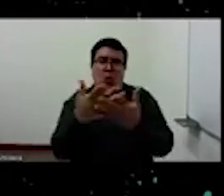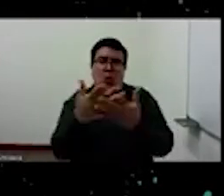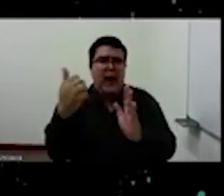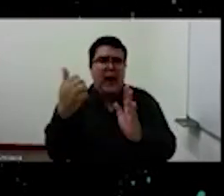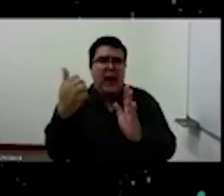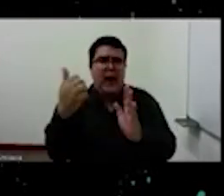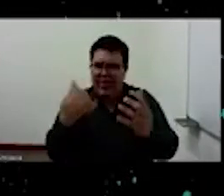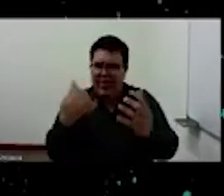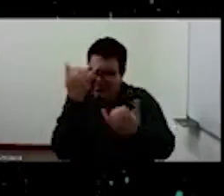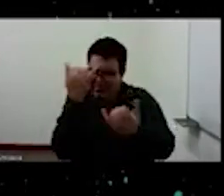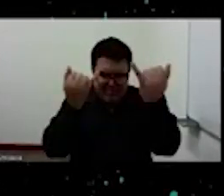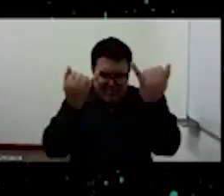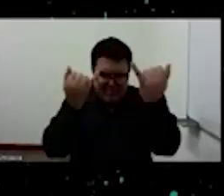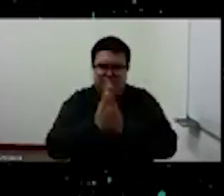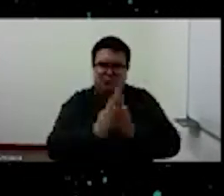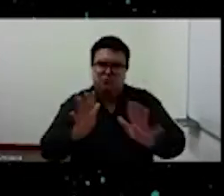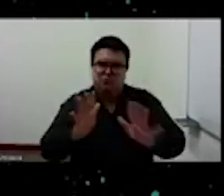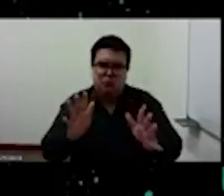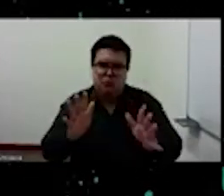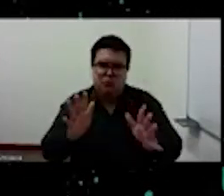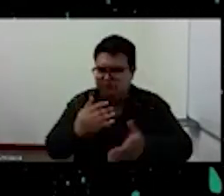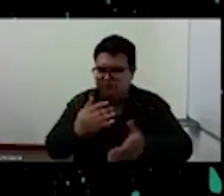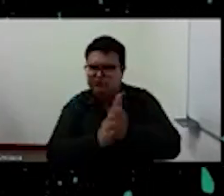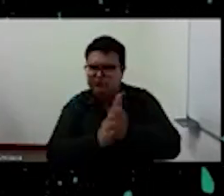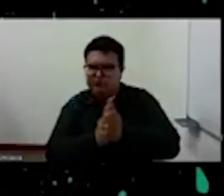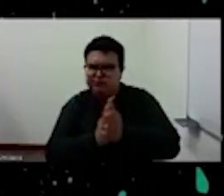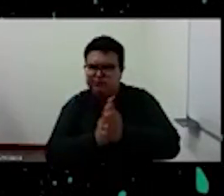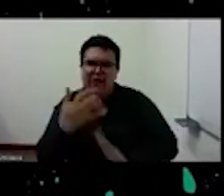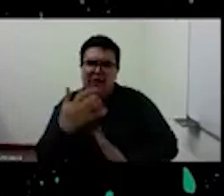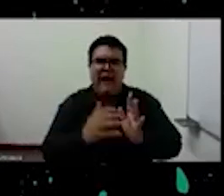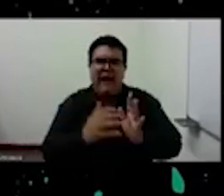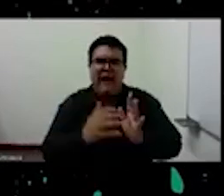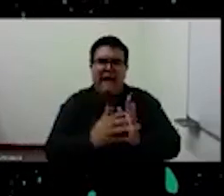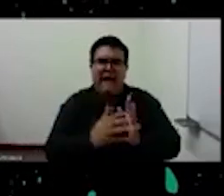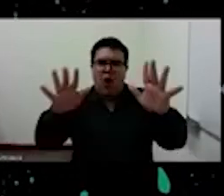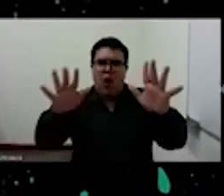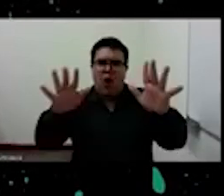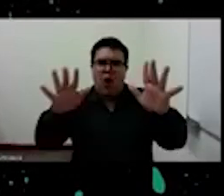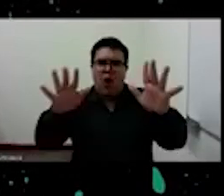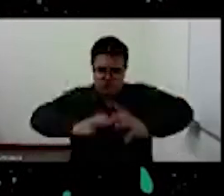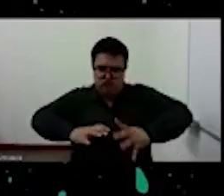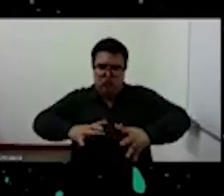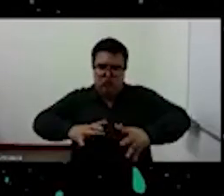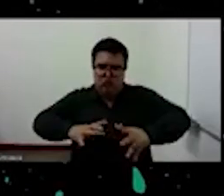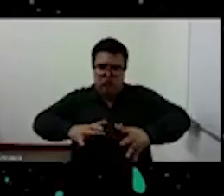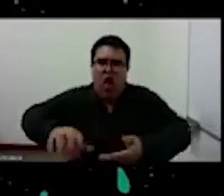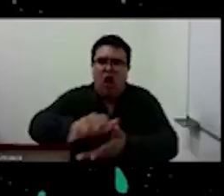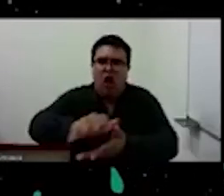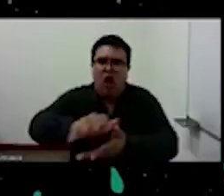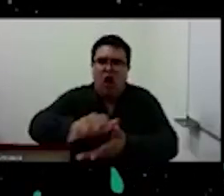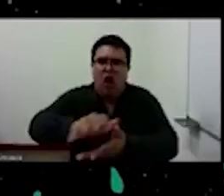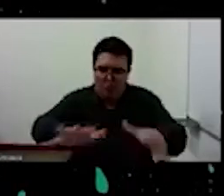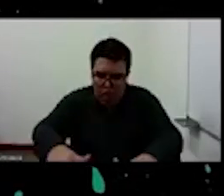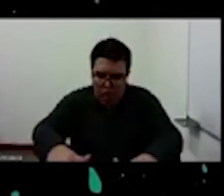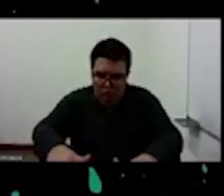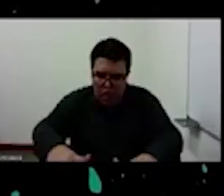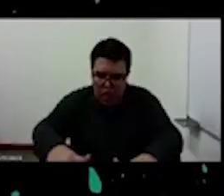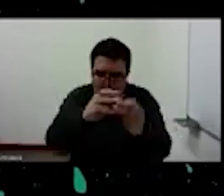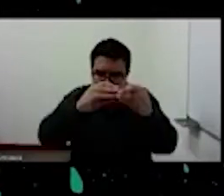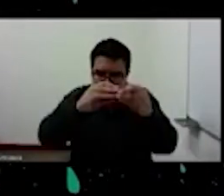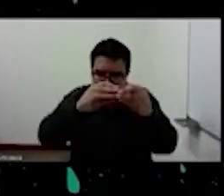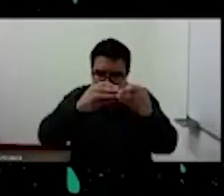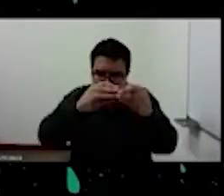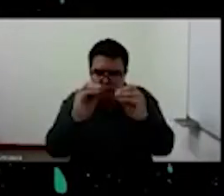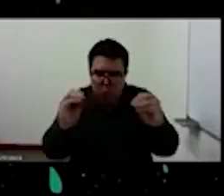creó este cuerpo de Adán y le dijo,